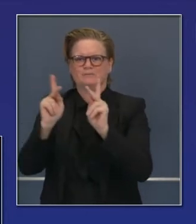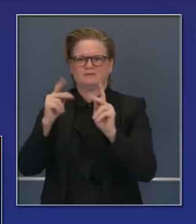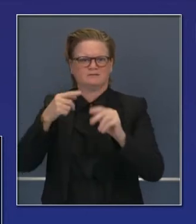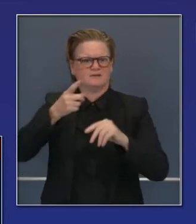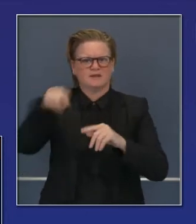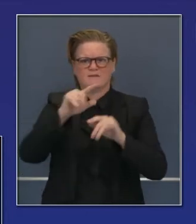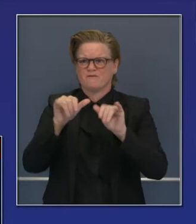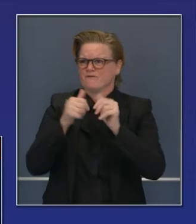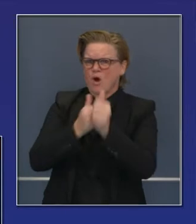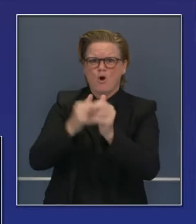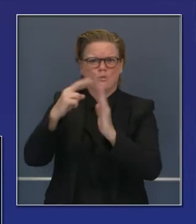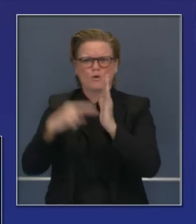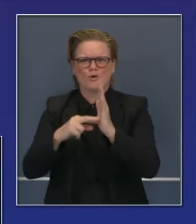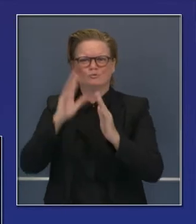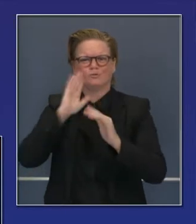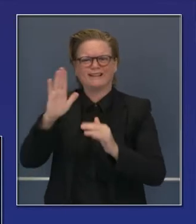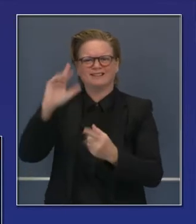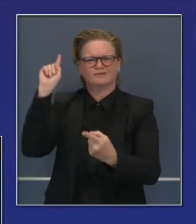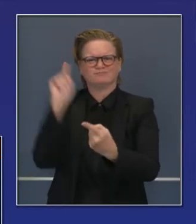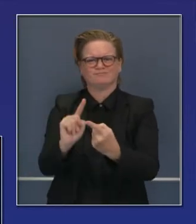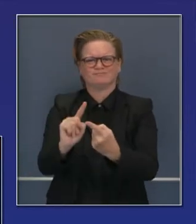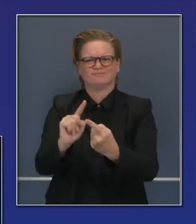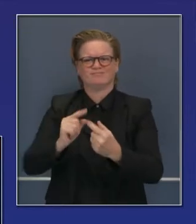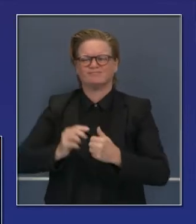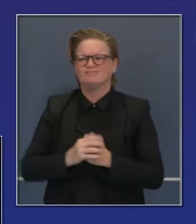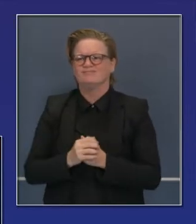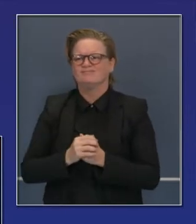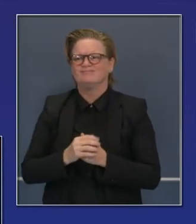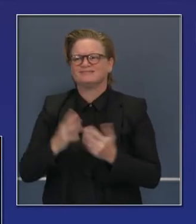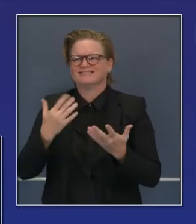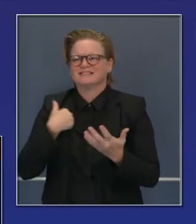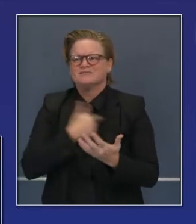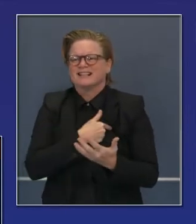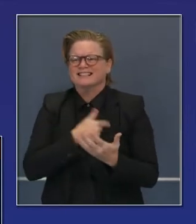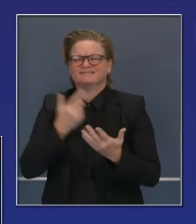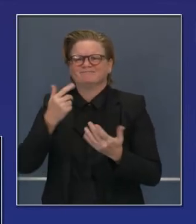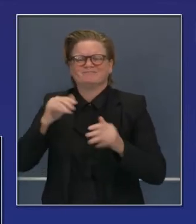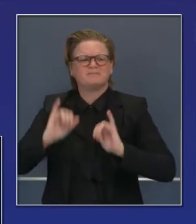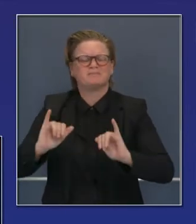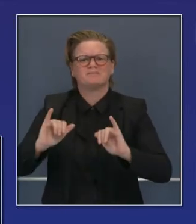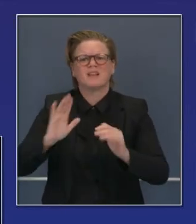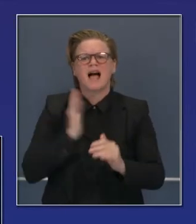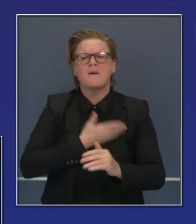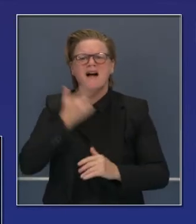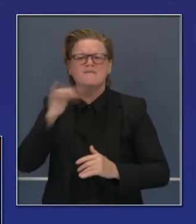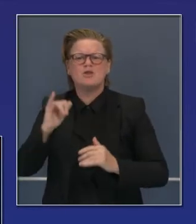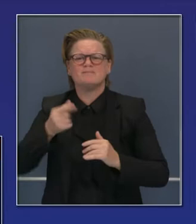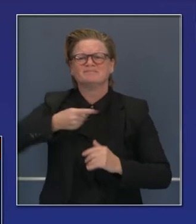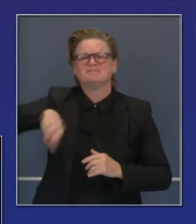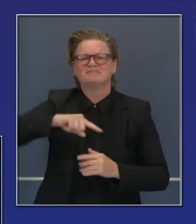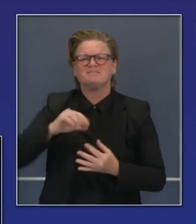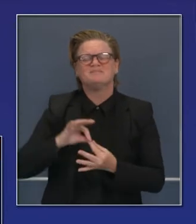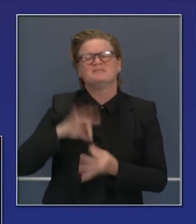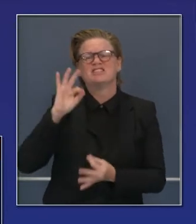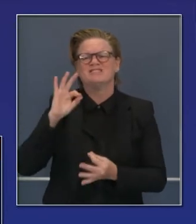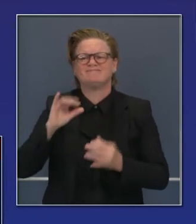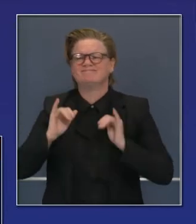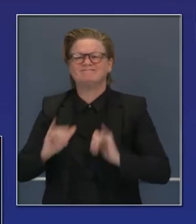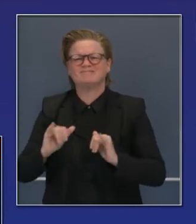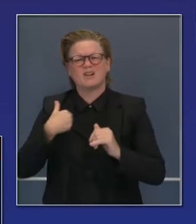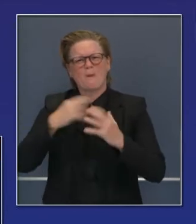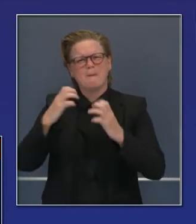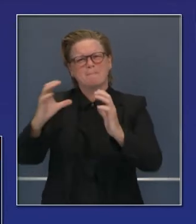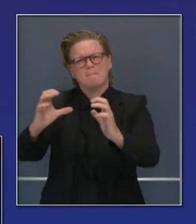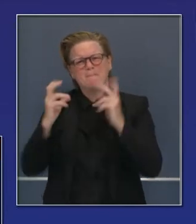mascarillas y aplanamos la curva. Tenemos que seguir con ese mismo espíritu hacia adelante, en esa misma